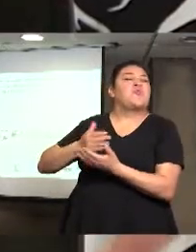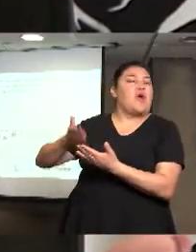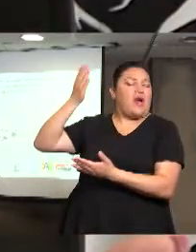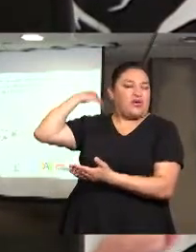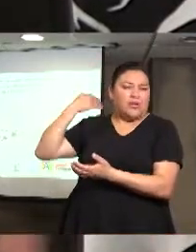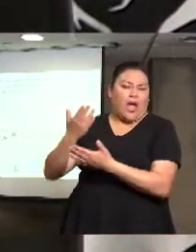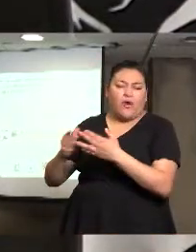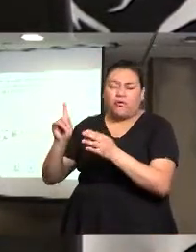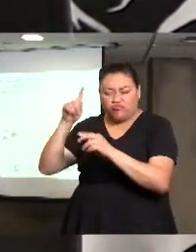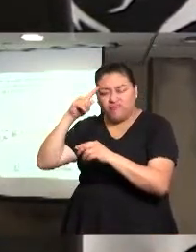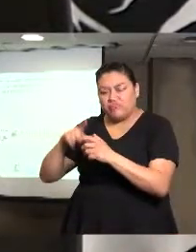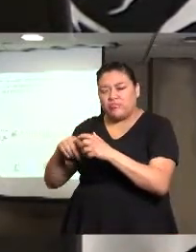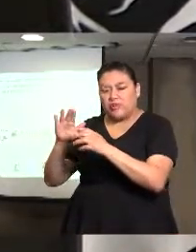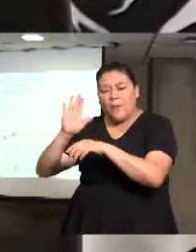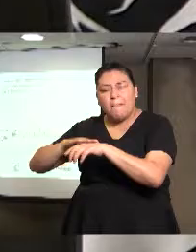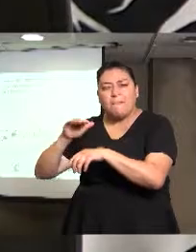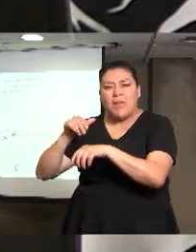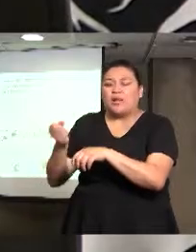aumento considerable.